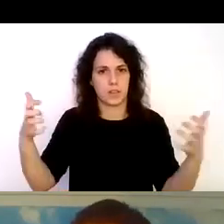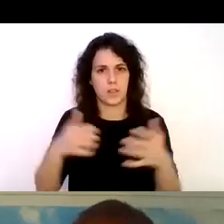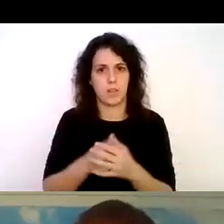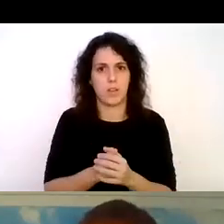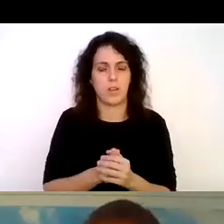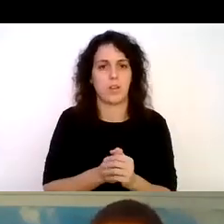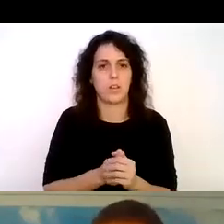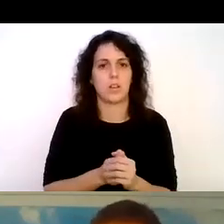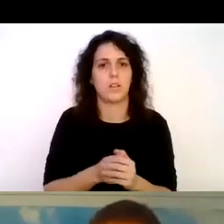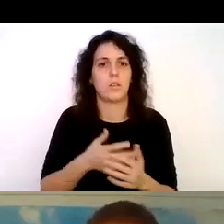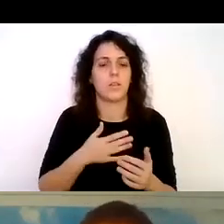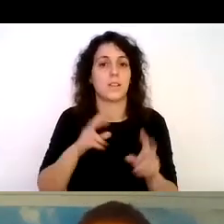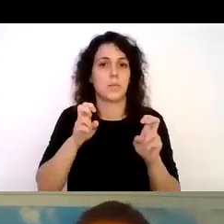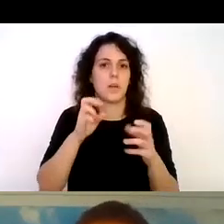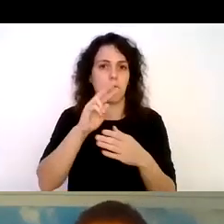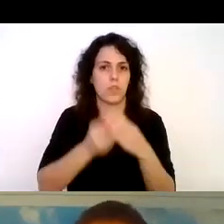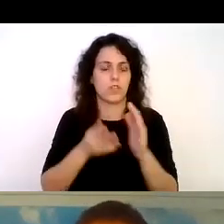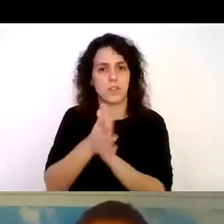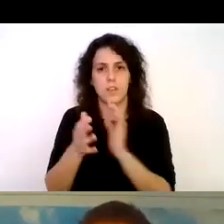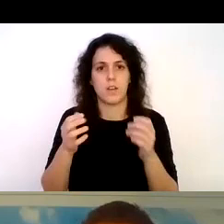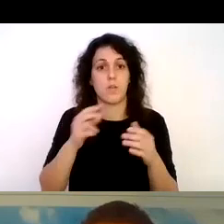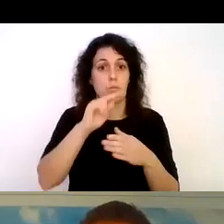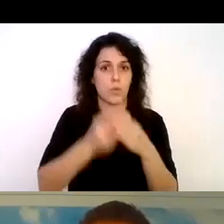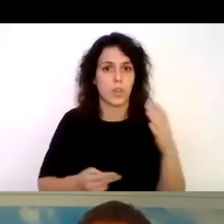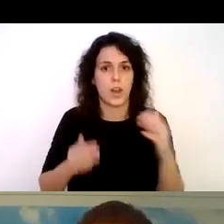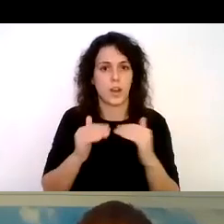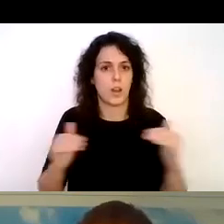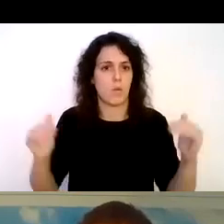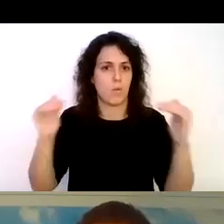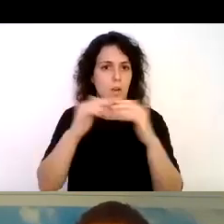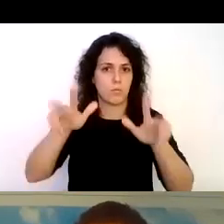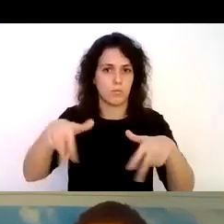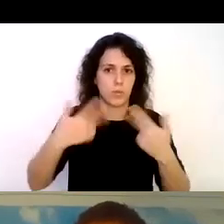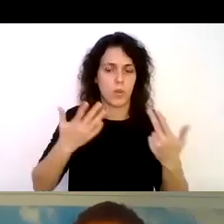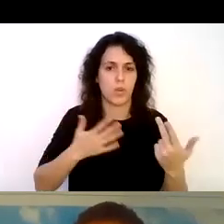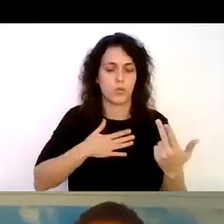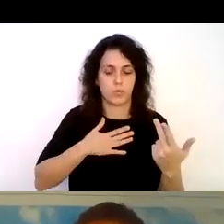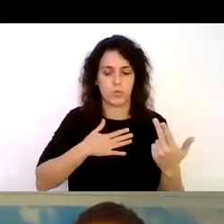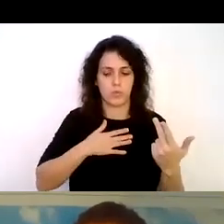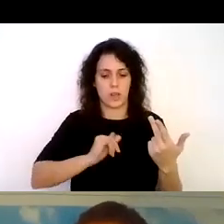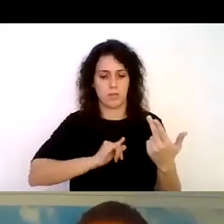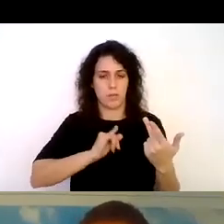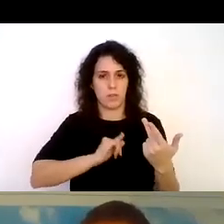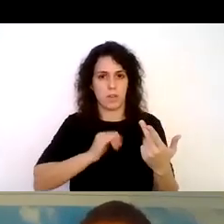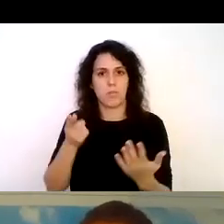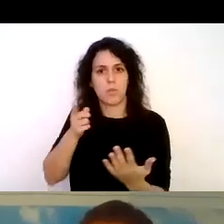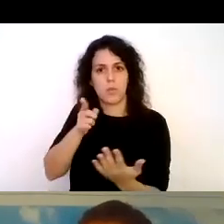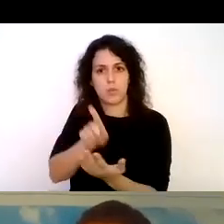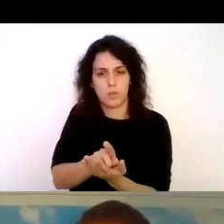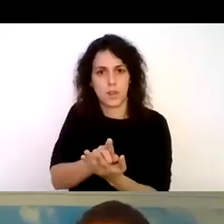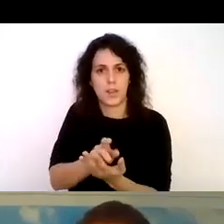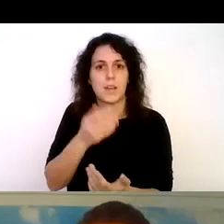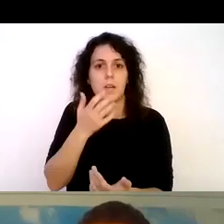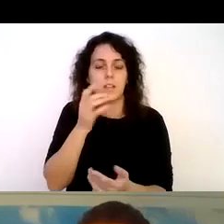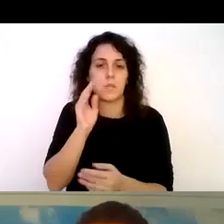con la cual describo el buceo que es que bucear nos iguala nos permite volver al origen de nuestra existencia y la pregunta que viene es si alguna vez